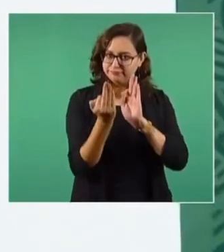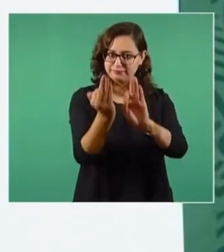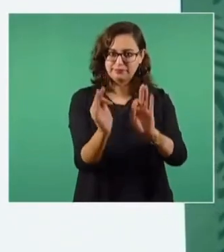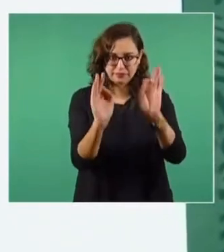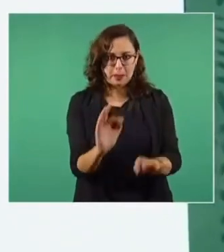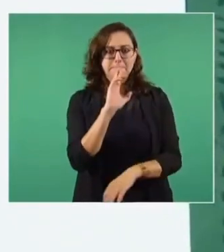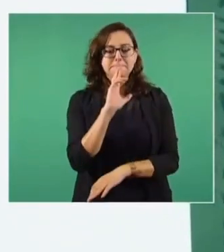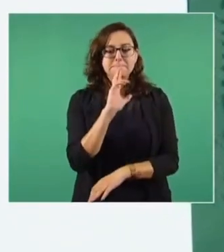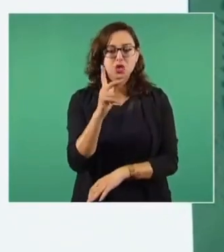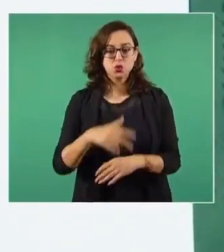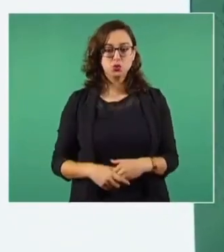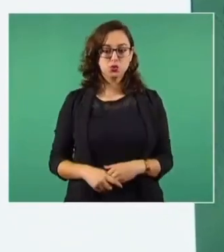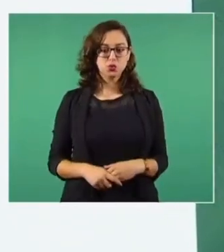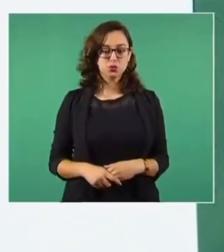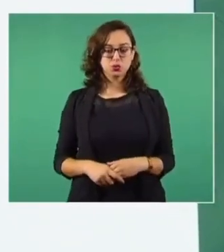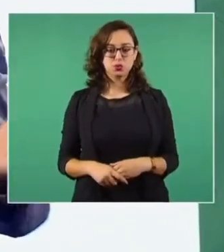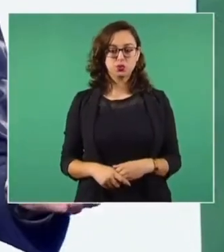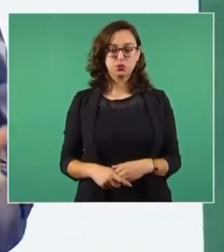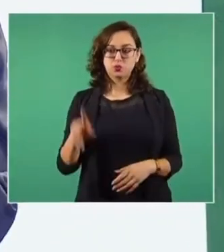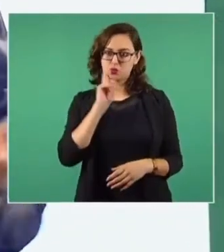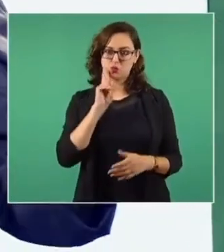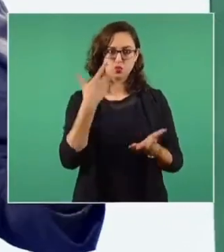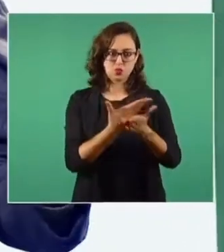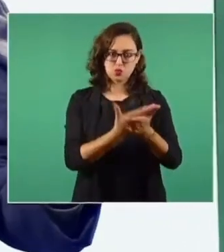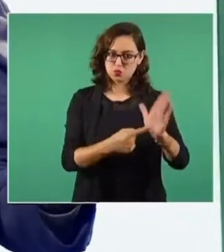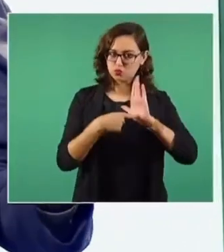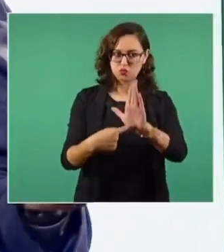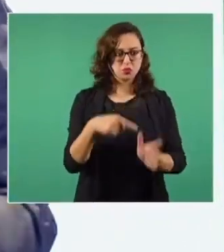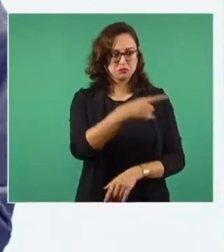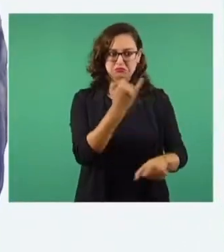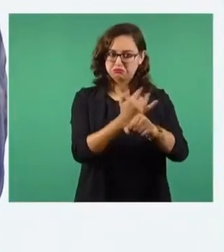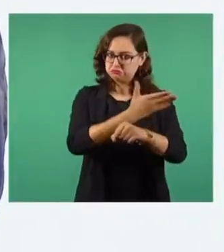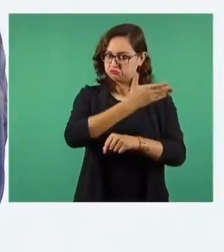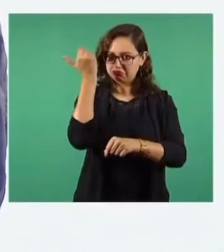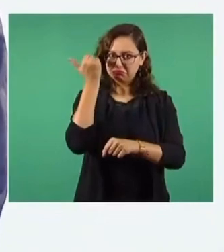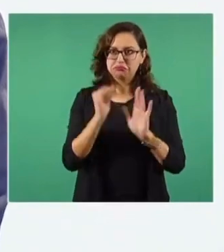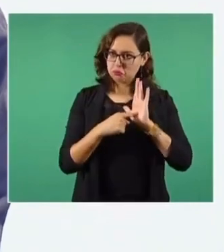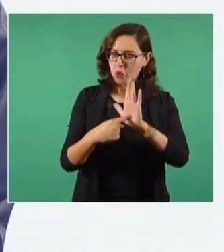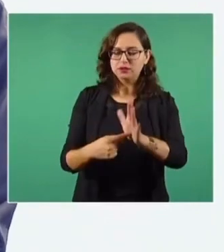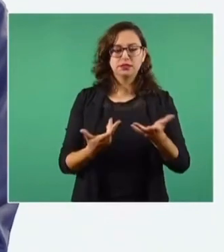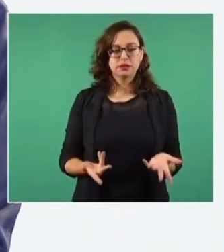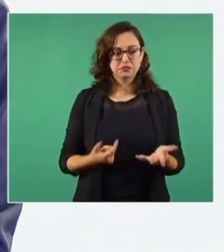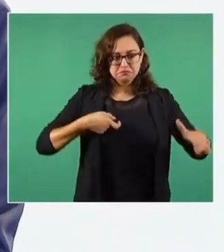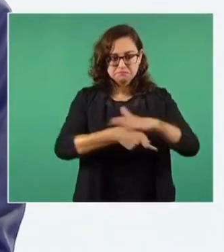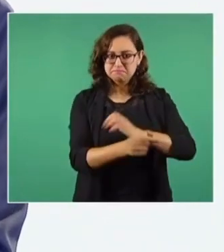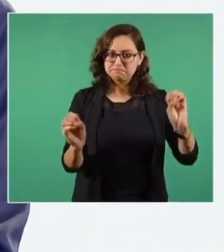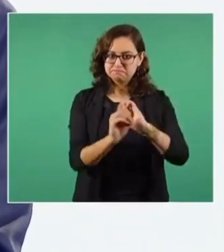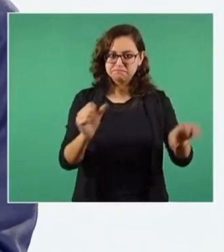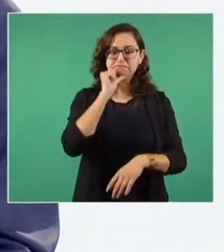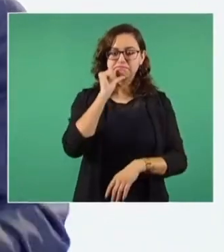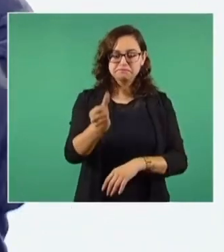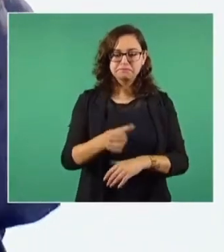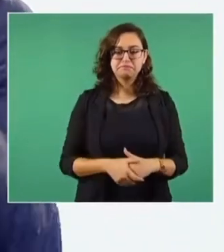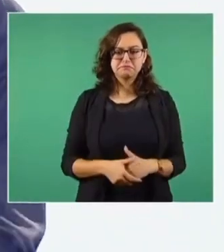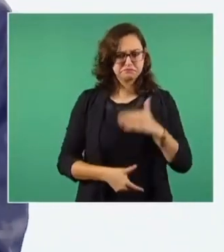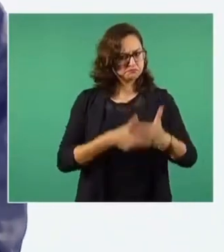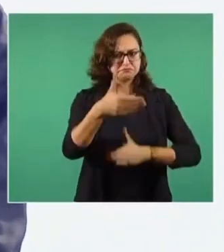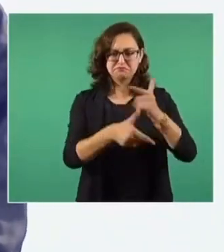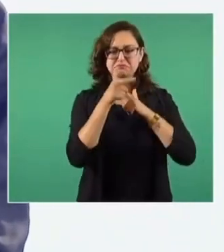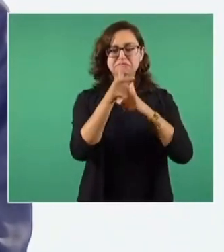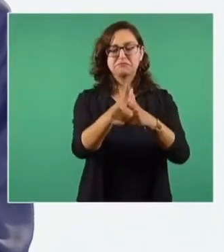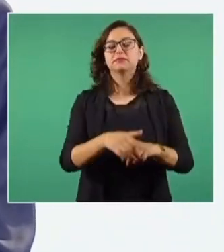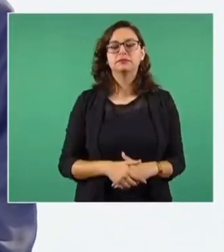y que demuestre que no recibió dinero y adelante.